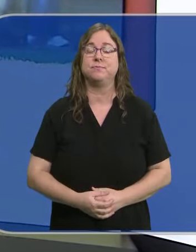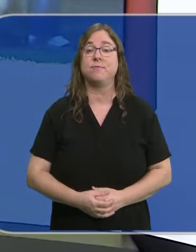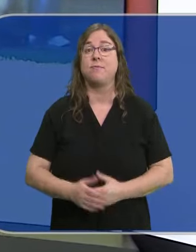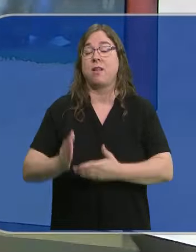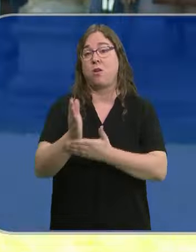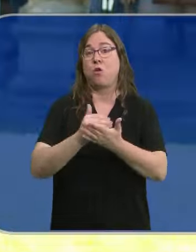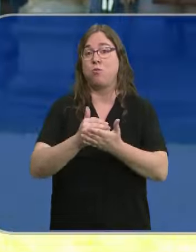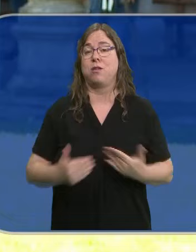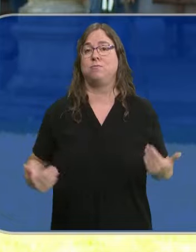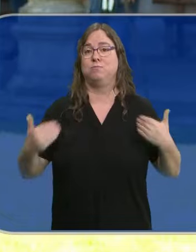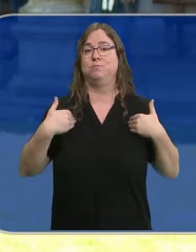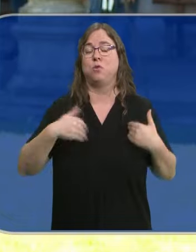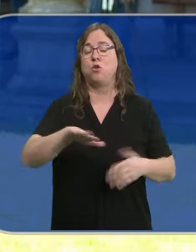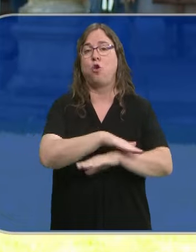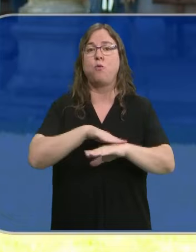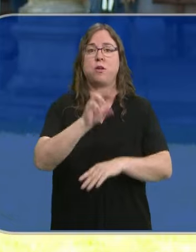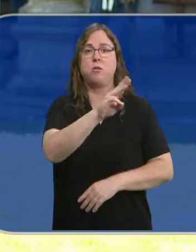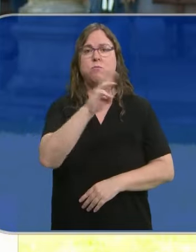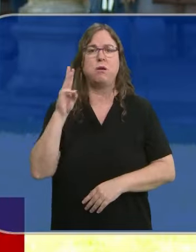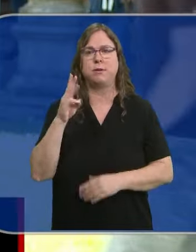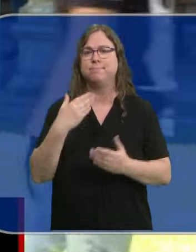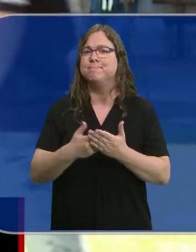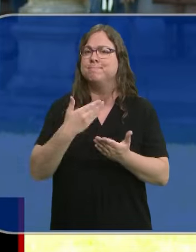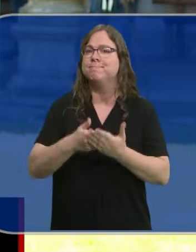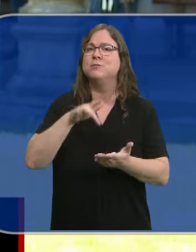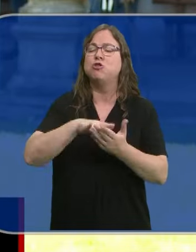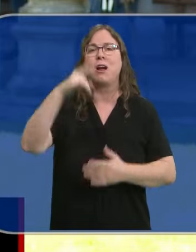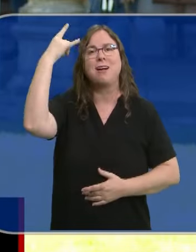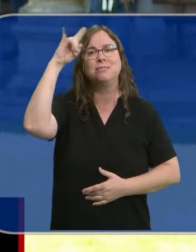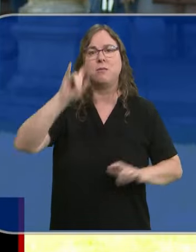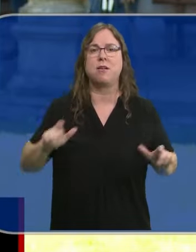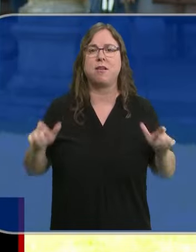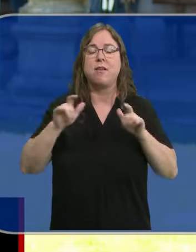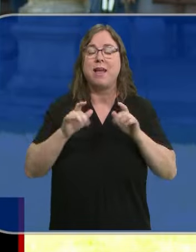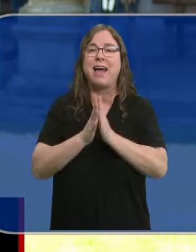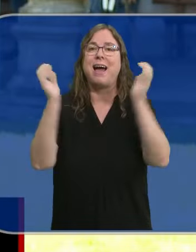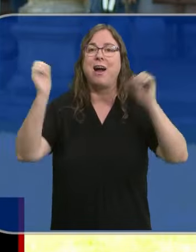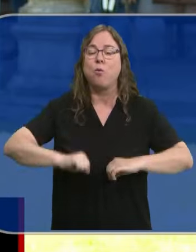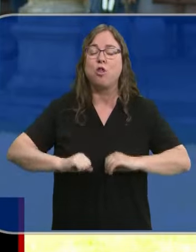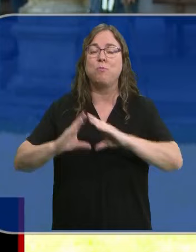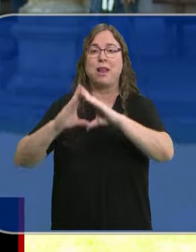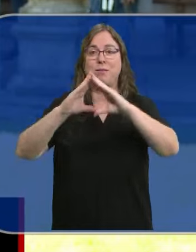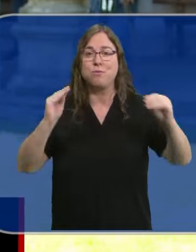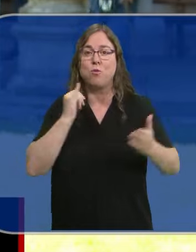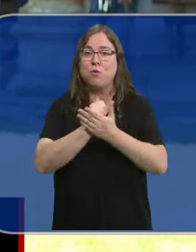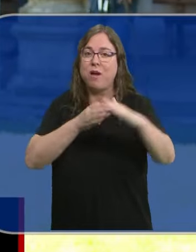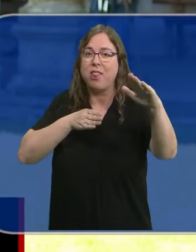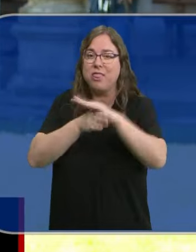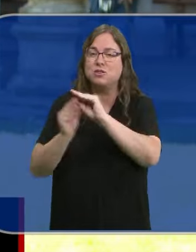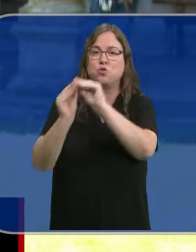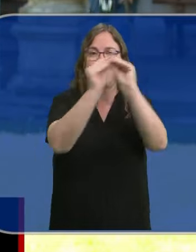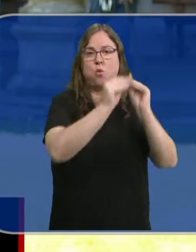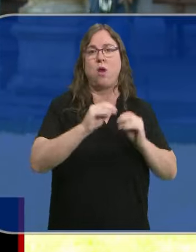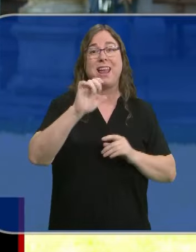Las comunidades gobernadas por el Partido Popular escenifican en Salamanca su acuerdo por una voz única. Lo que significa que habrá un